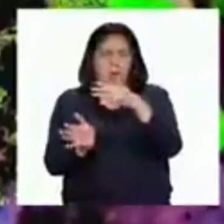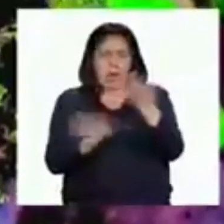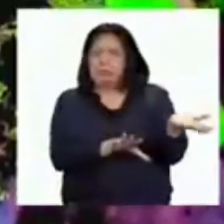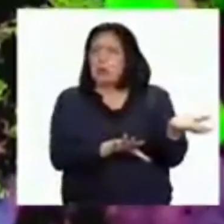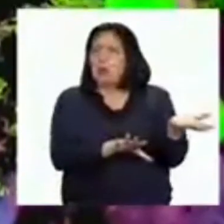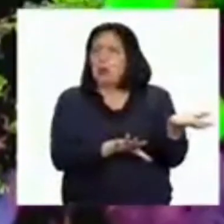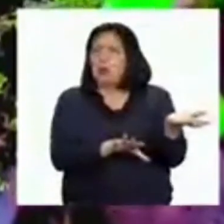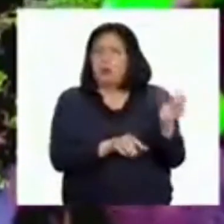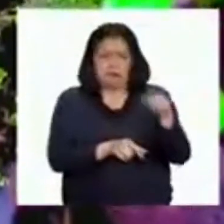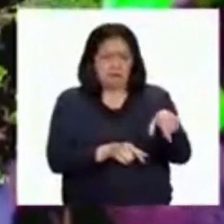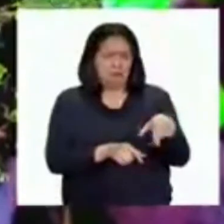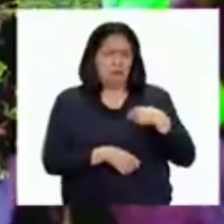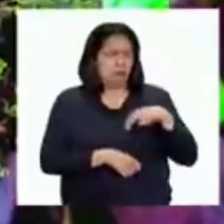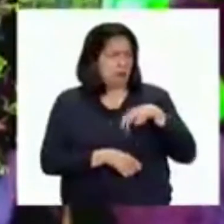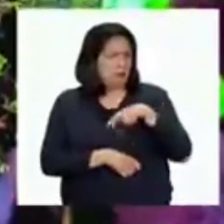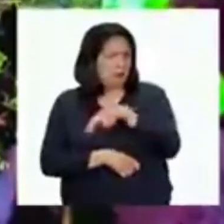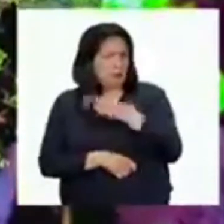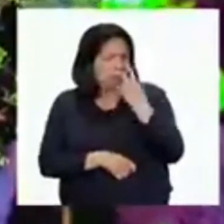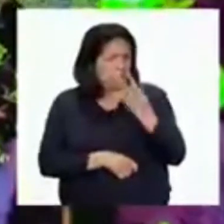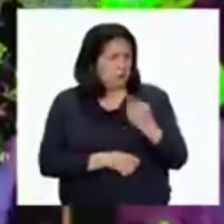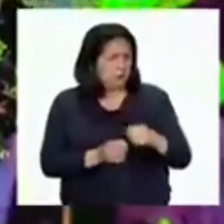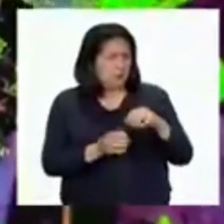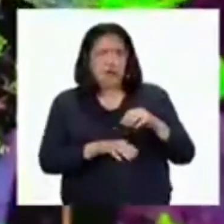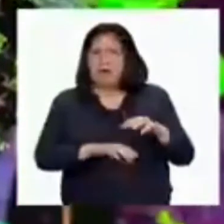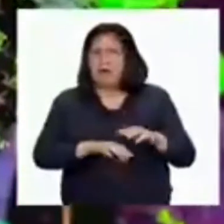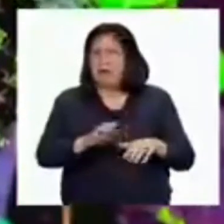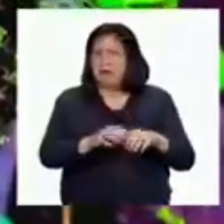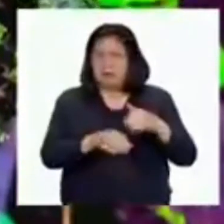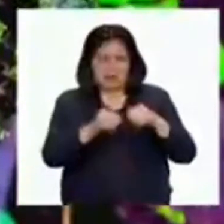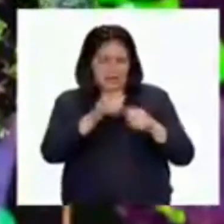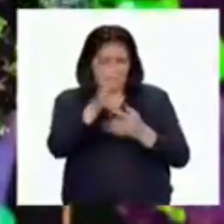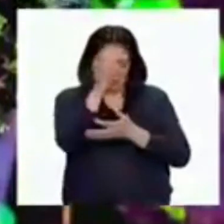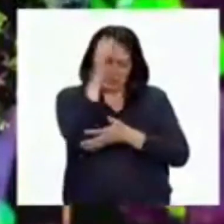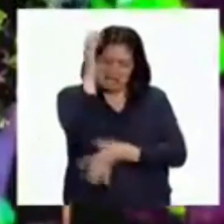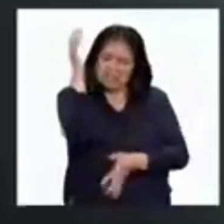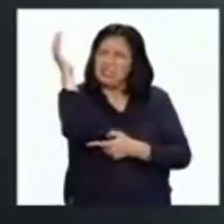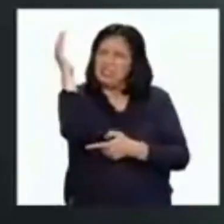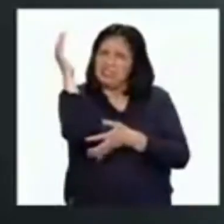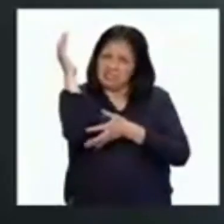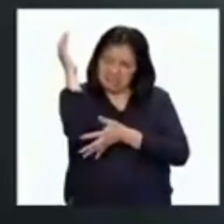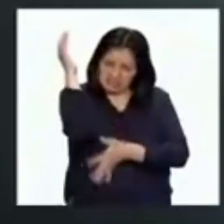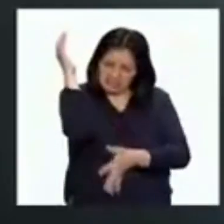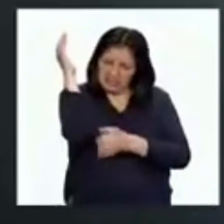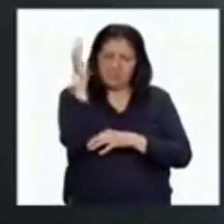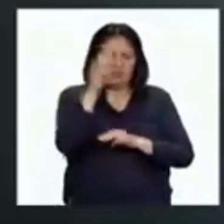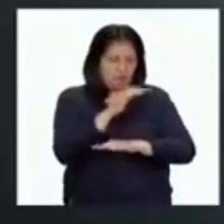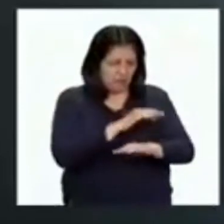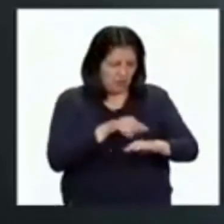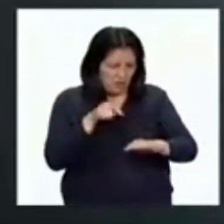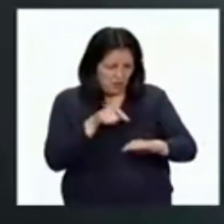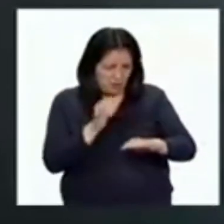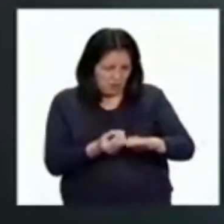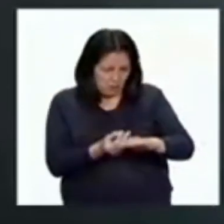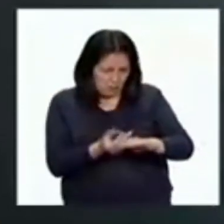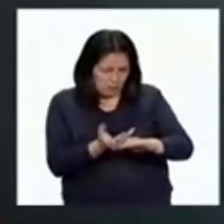camino. Entonces, en la raíz del árbol muerto, veo un brote. Y me apareció una foto que representaba la